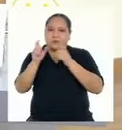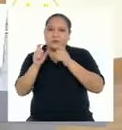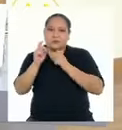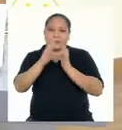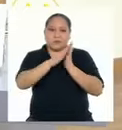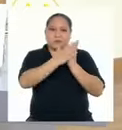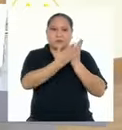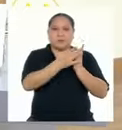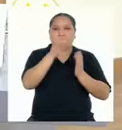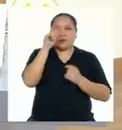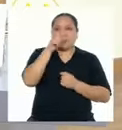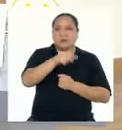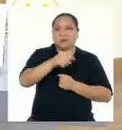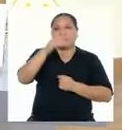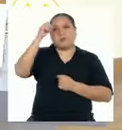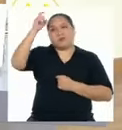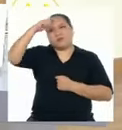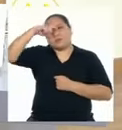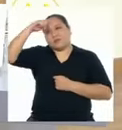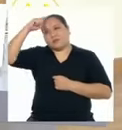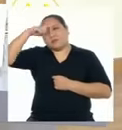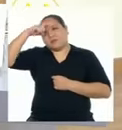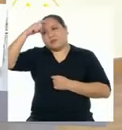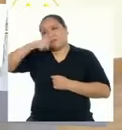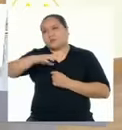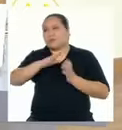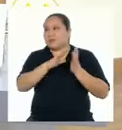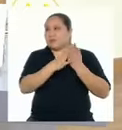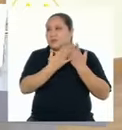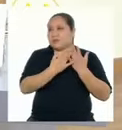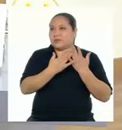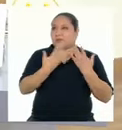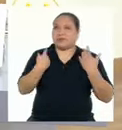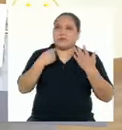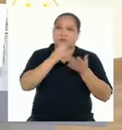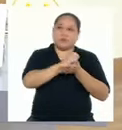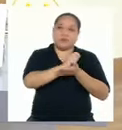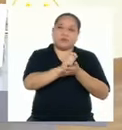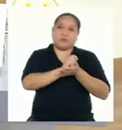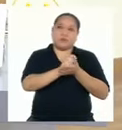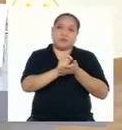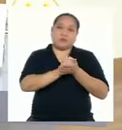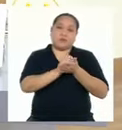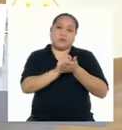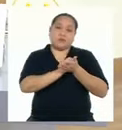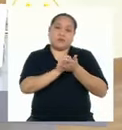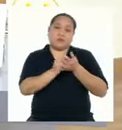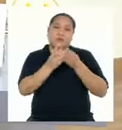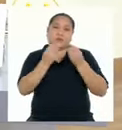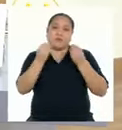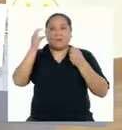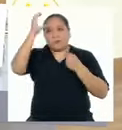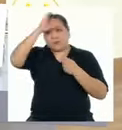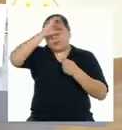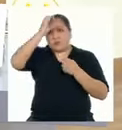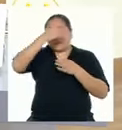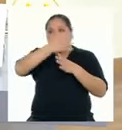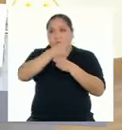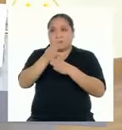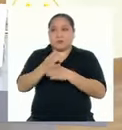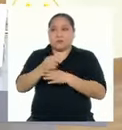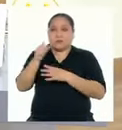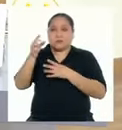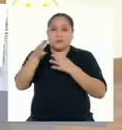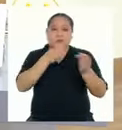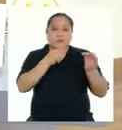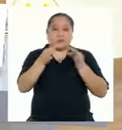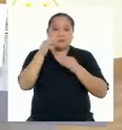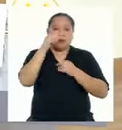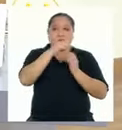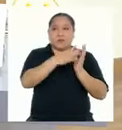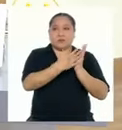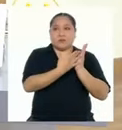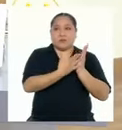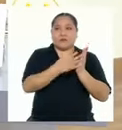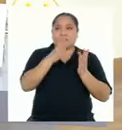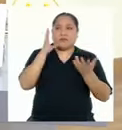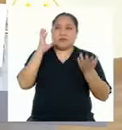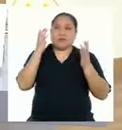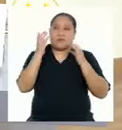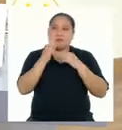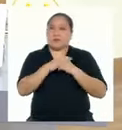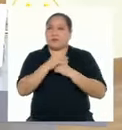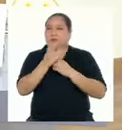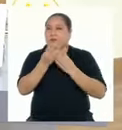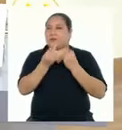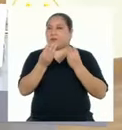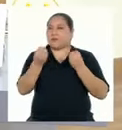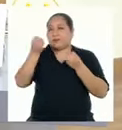Al decir que es sabio El libro podría ser un texto Con mucho conocimiento Por compartir Es hablar del libro Como aquel que